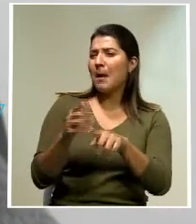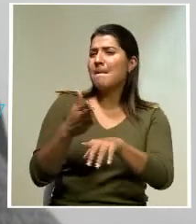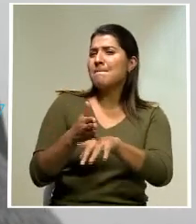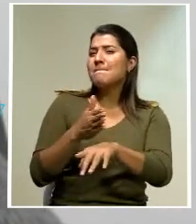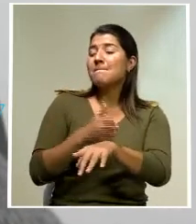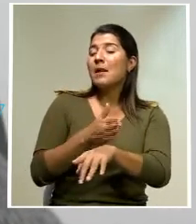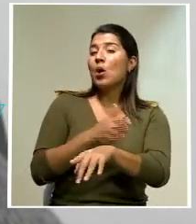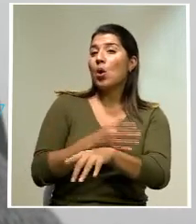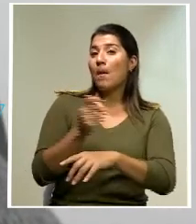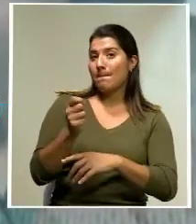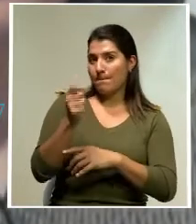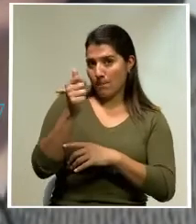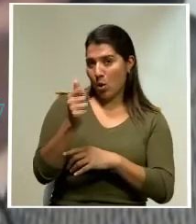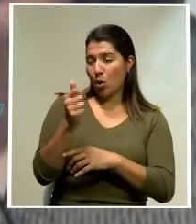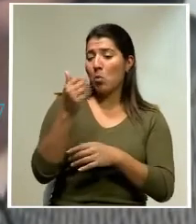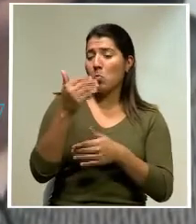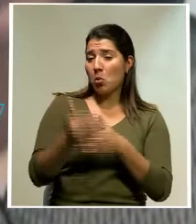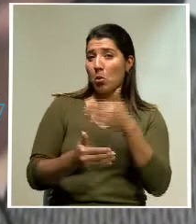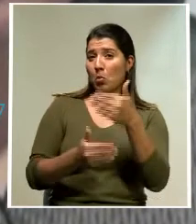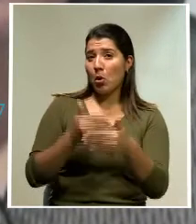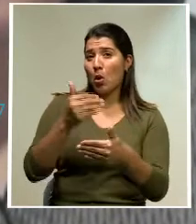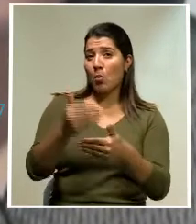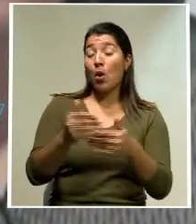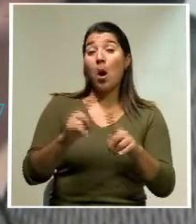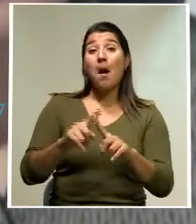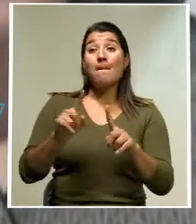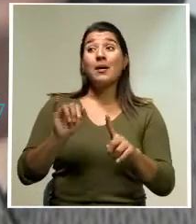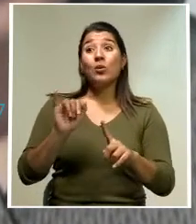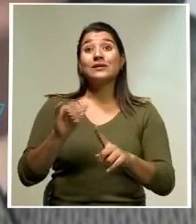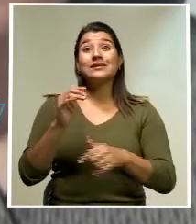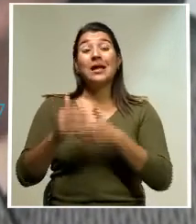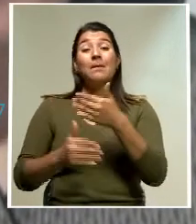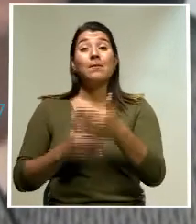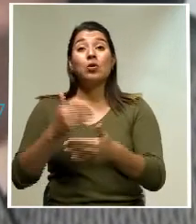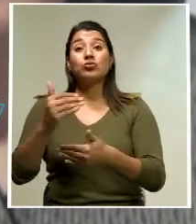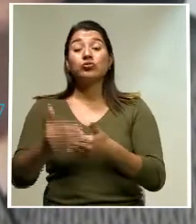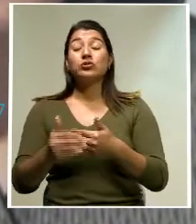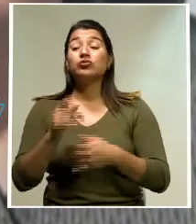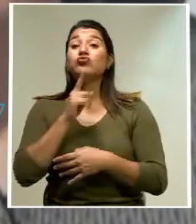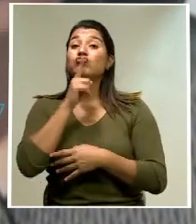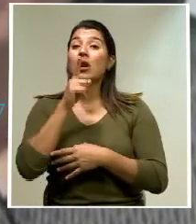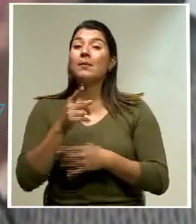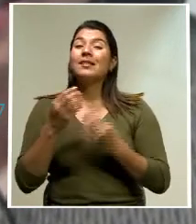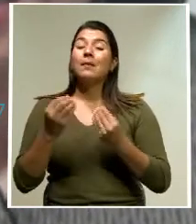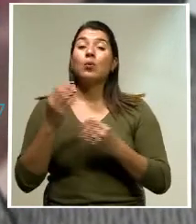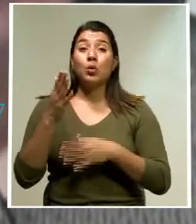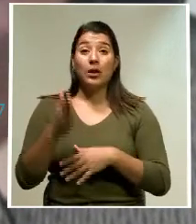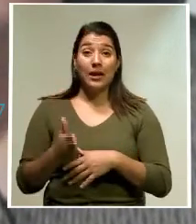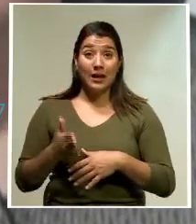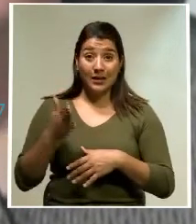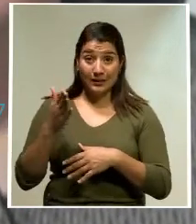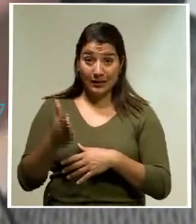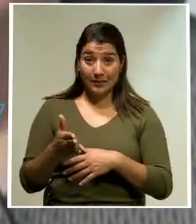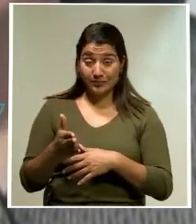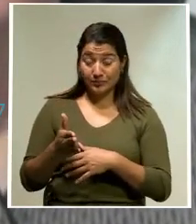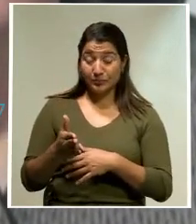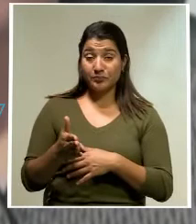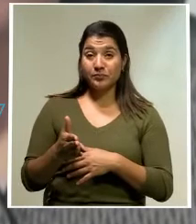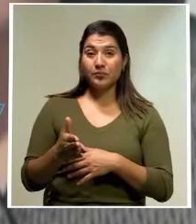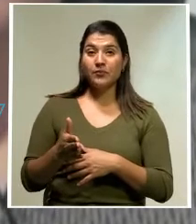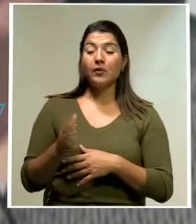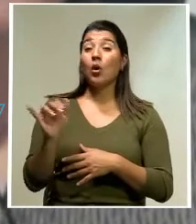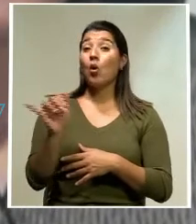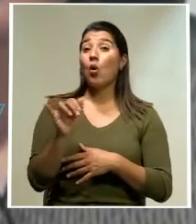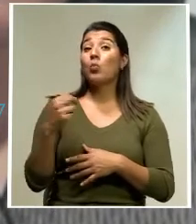créditos ha ido mejorando paulatinamente, pero es un proceso realmente lento, ese es uno de los elementos, ¿verdad?